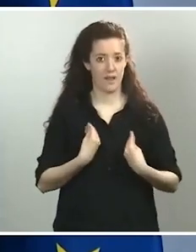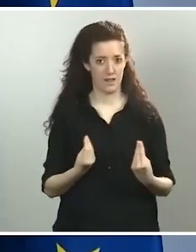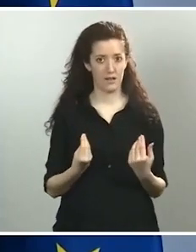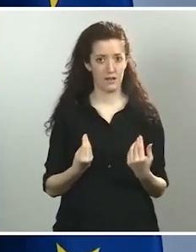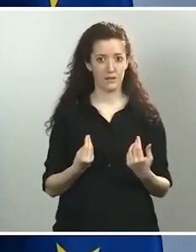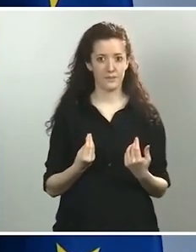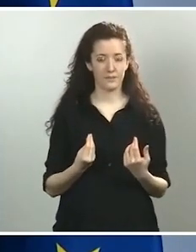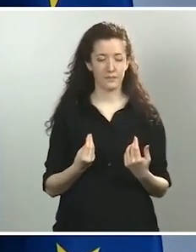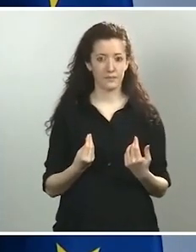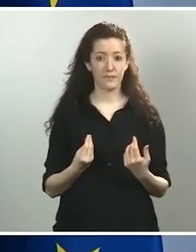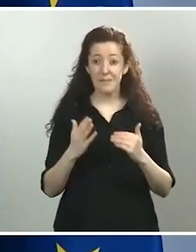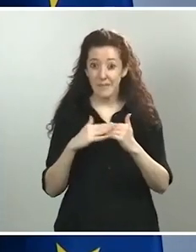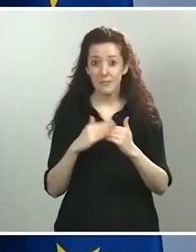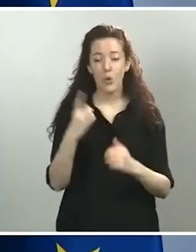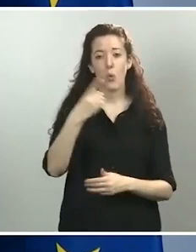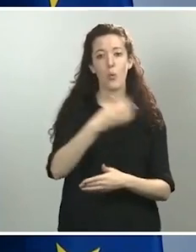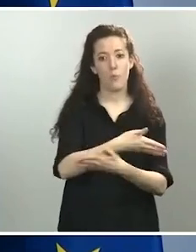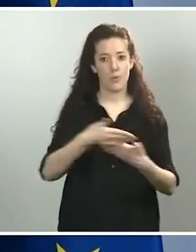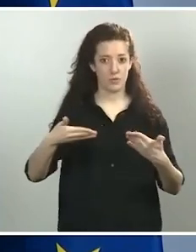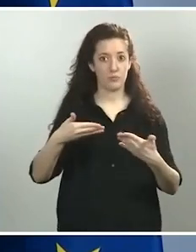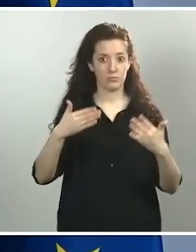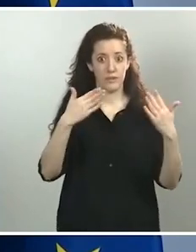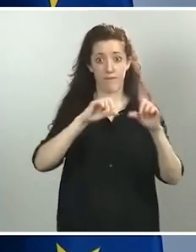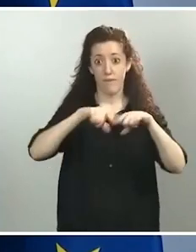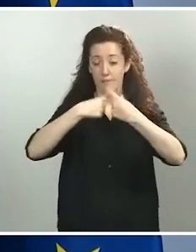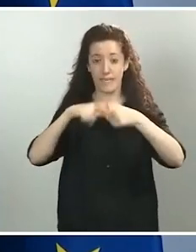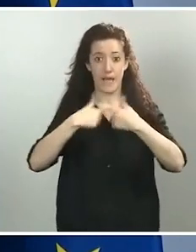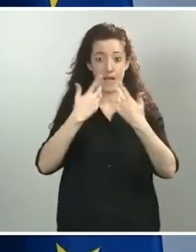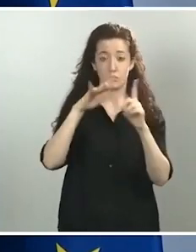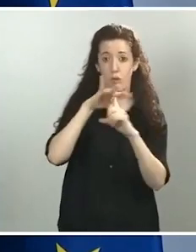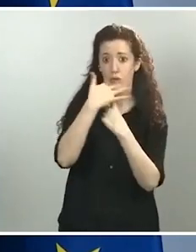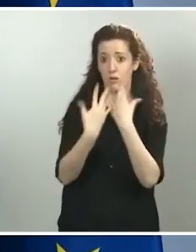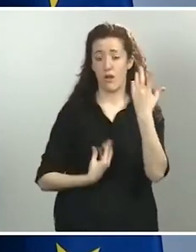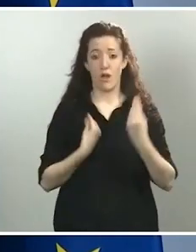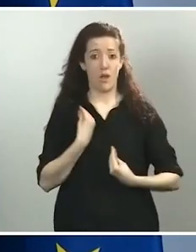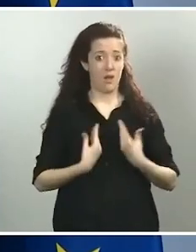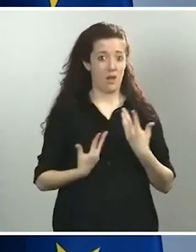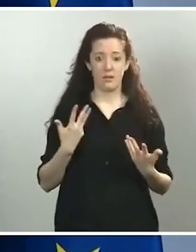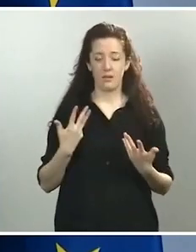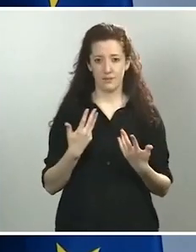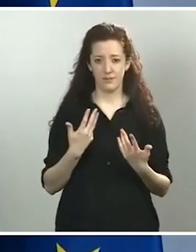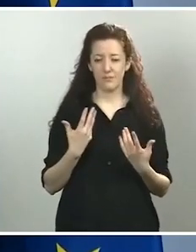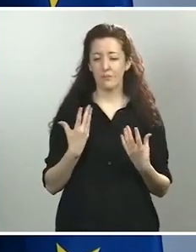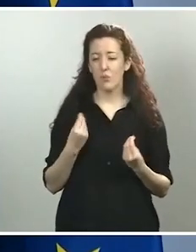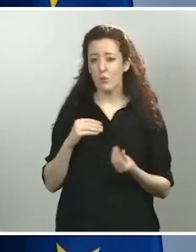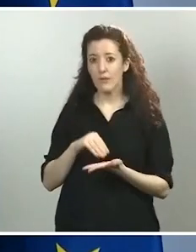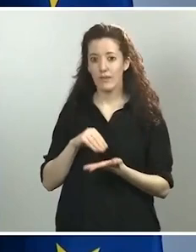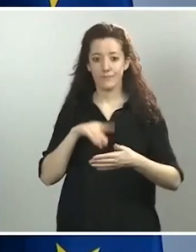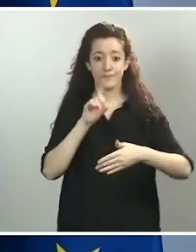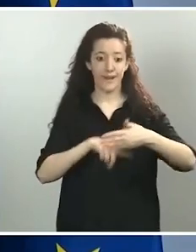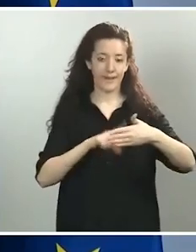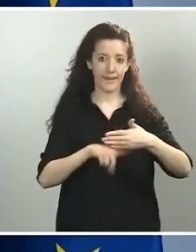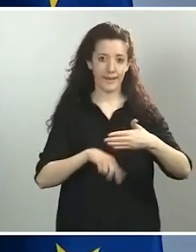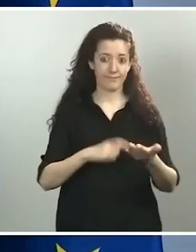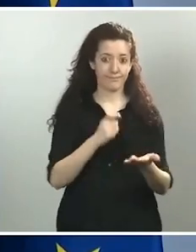un millón de hogares españoles que están en una situación desesperada y que muchas veces tienen que pagar un alquiler o tienen que pagar una